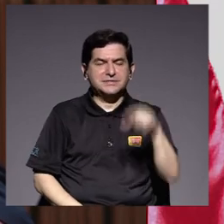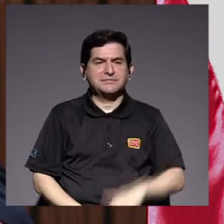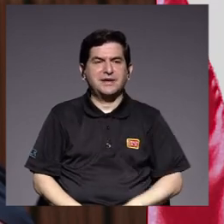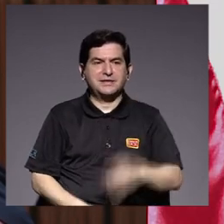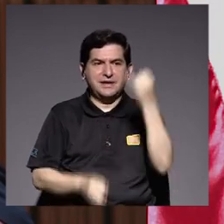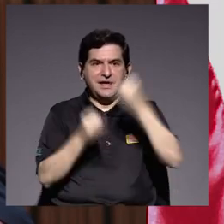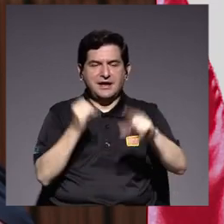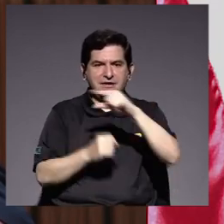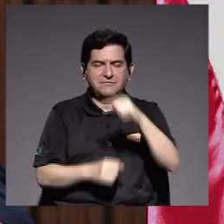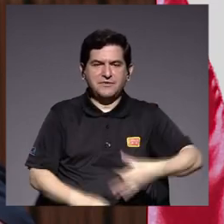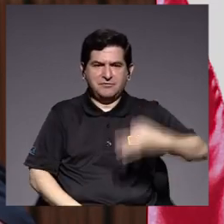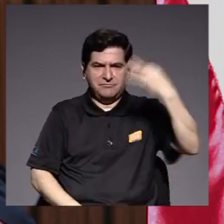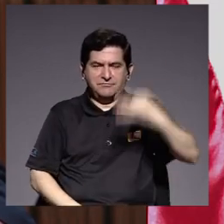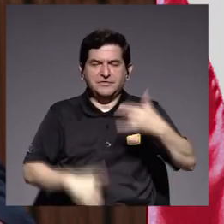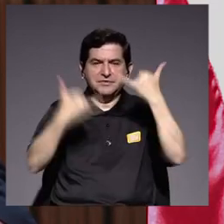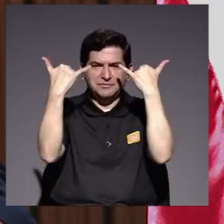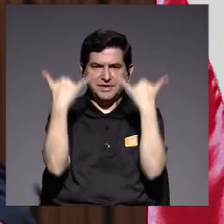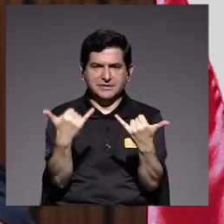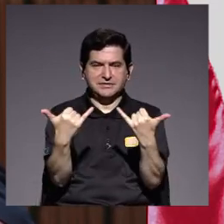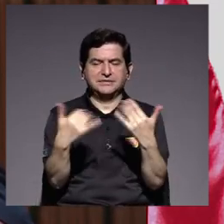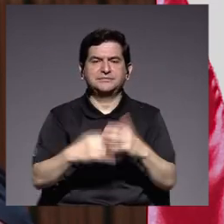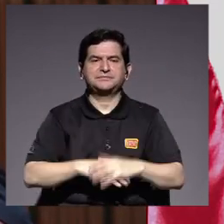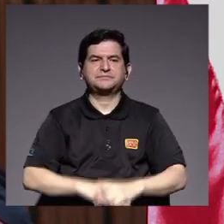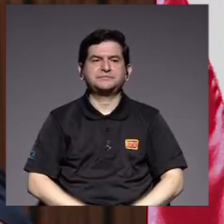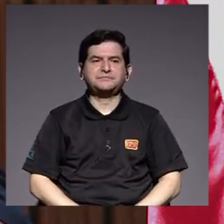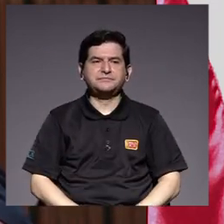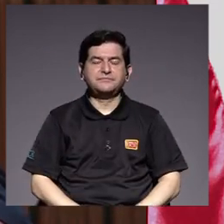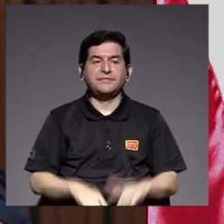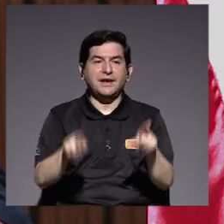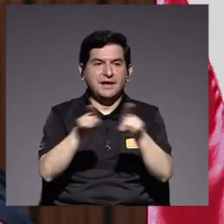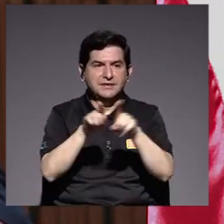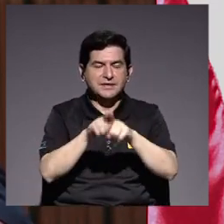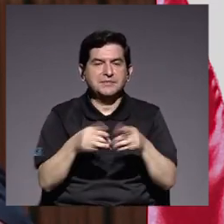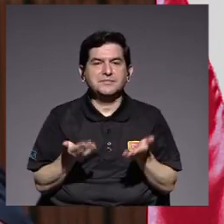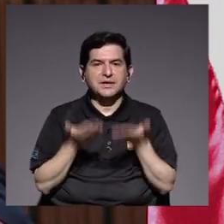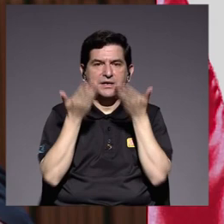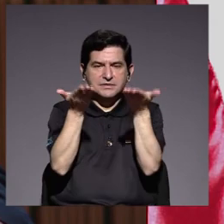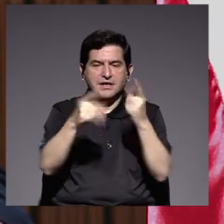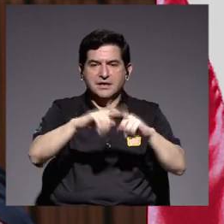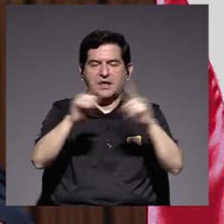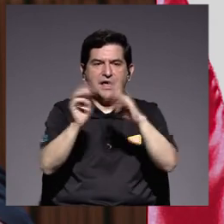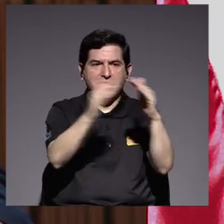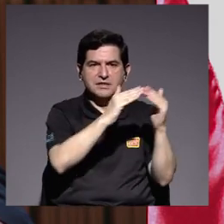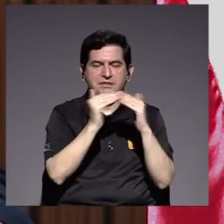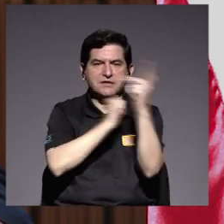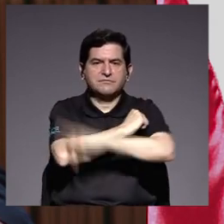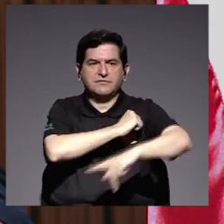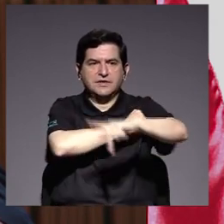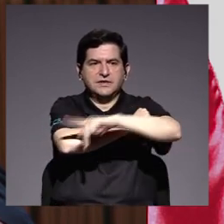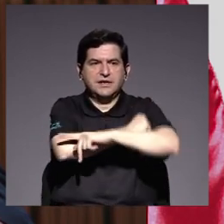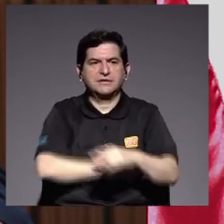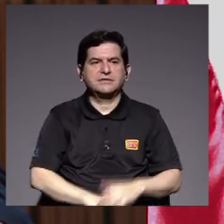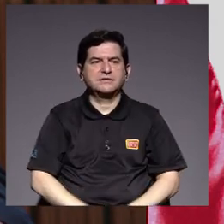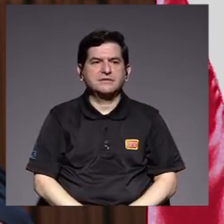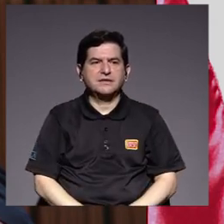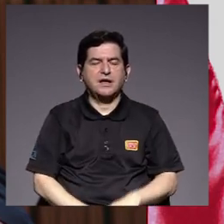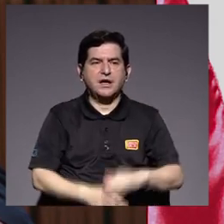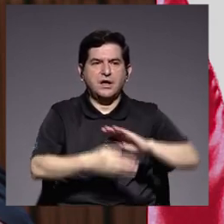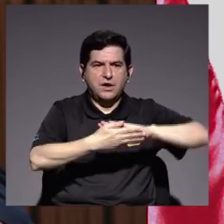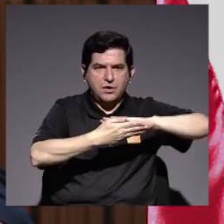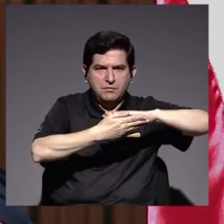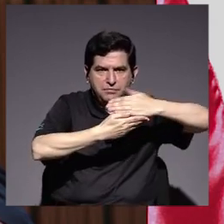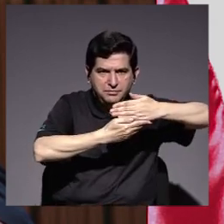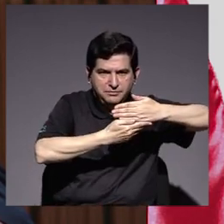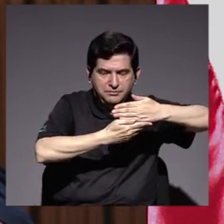este fin de semana justamente cuando fueron también a entregar a diferentes comunidades del país computadores